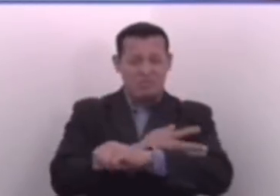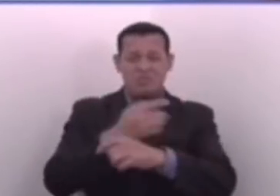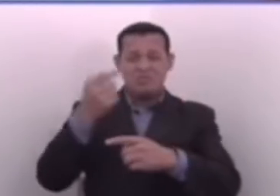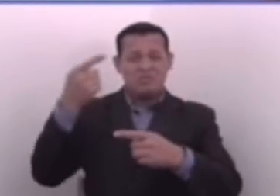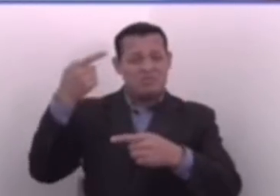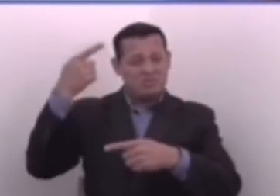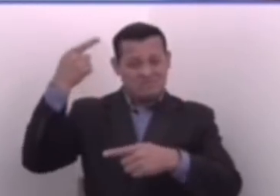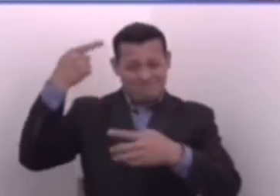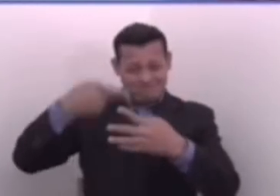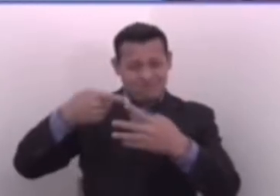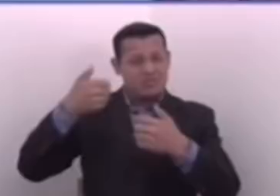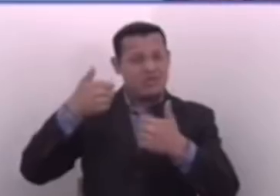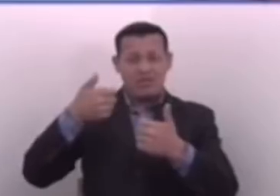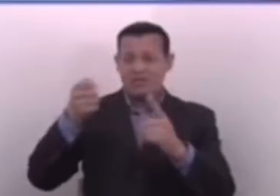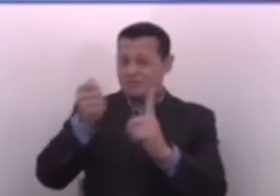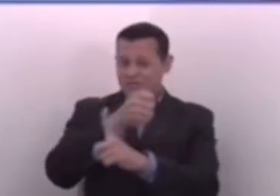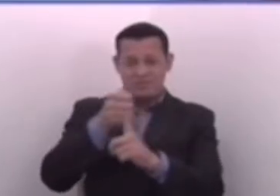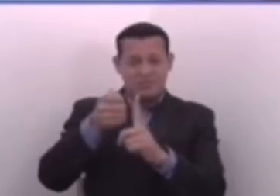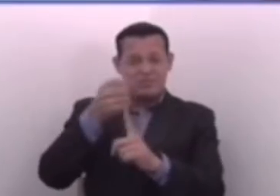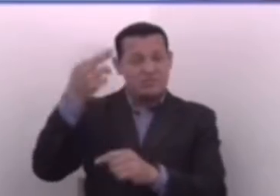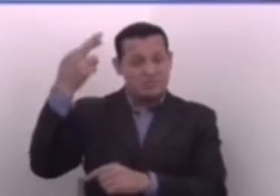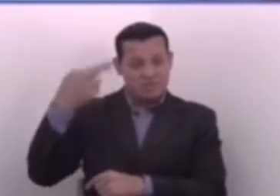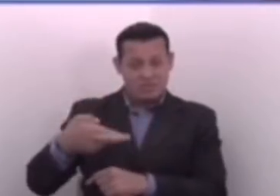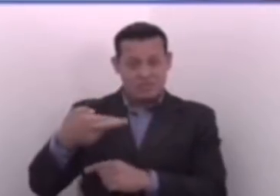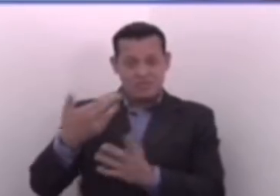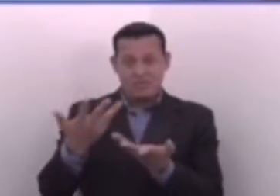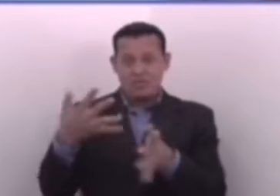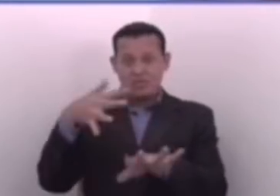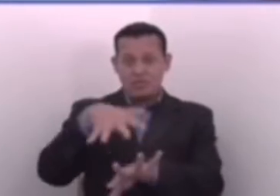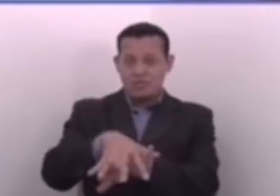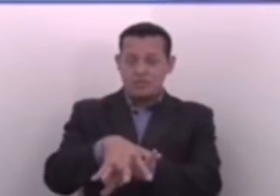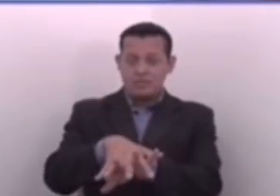pero tiene que ser un combate real, integral.